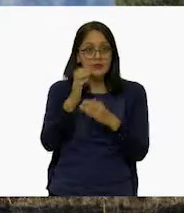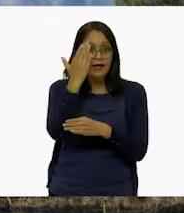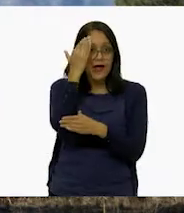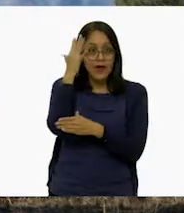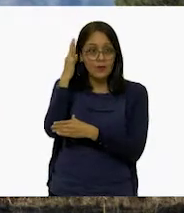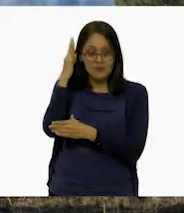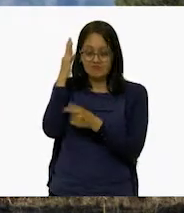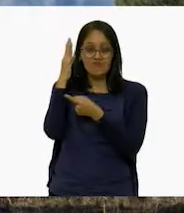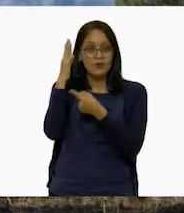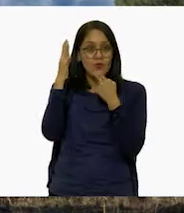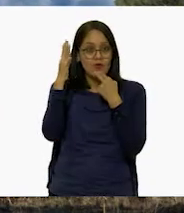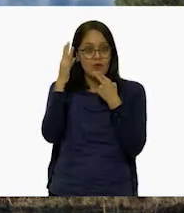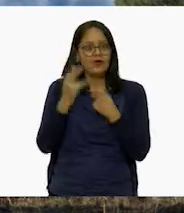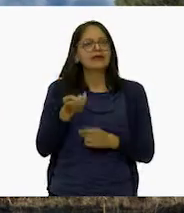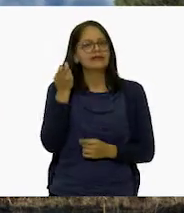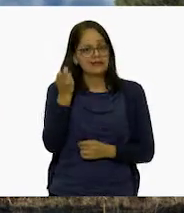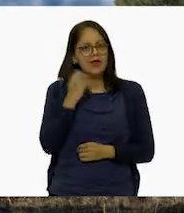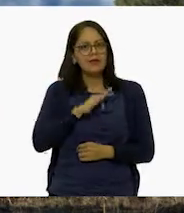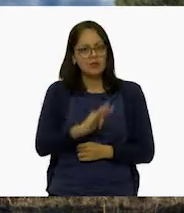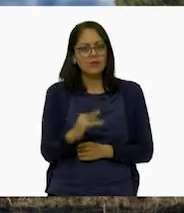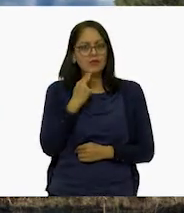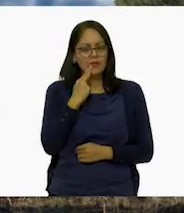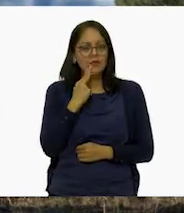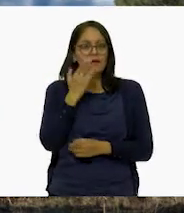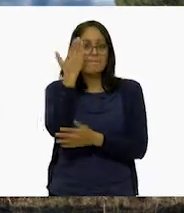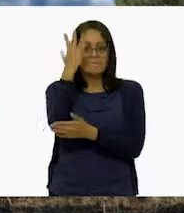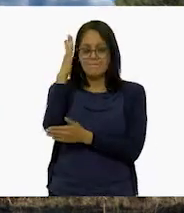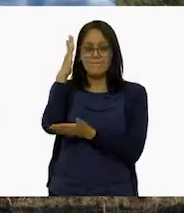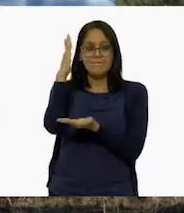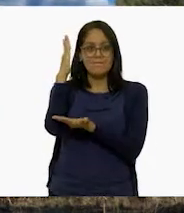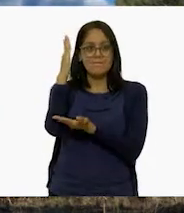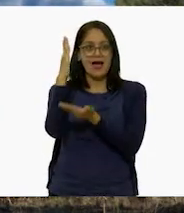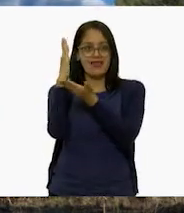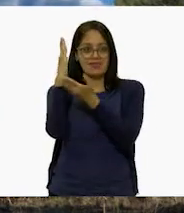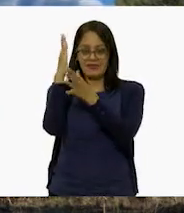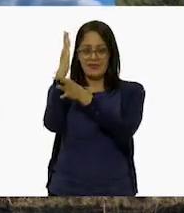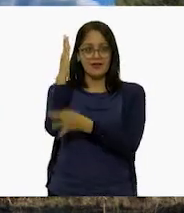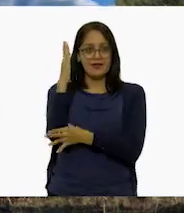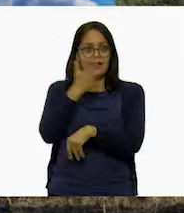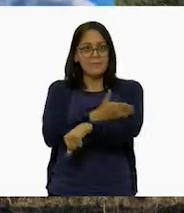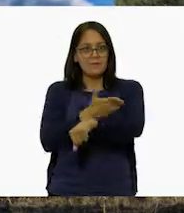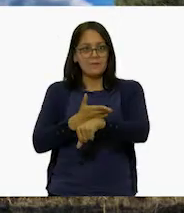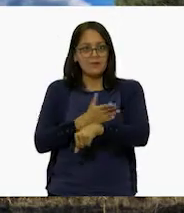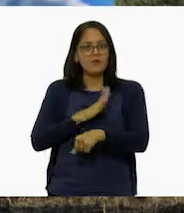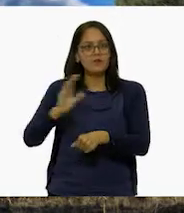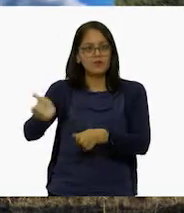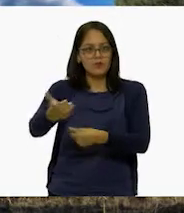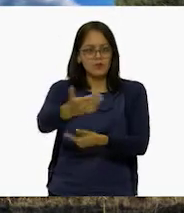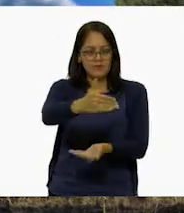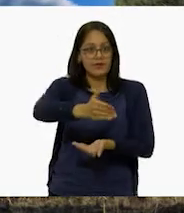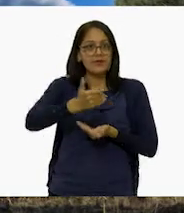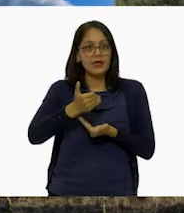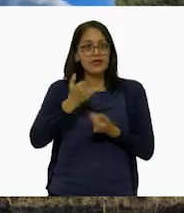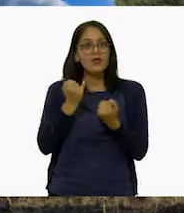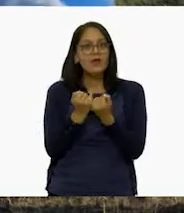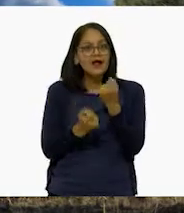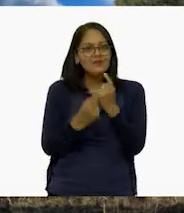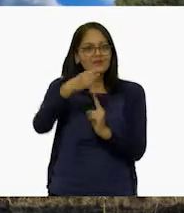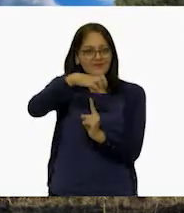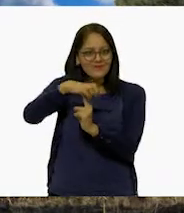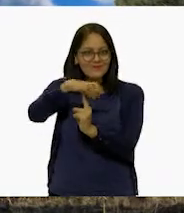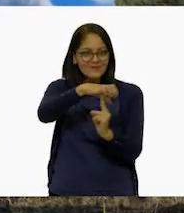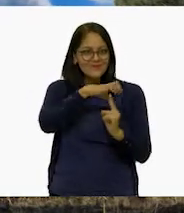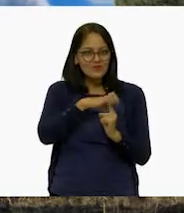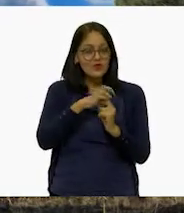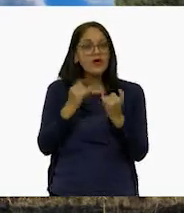Ajá. Sí, entre ellos la madera de sus árboles, recolectar sus hongos y algunas plantas de